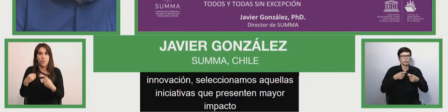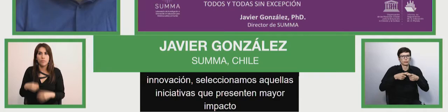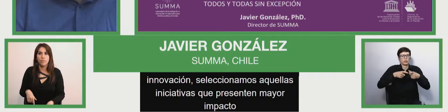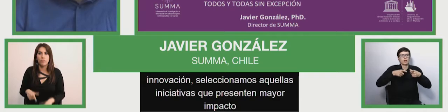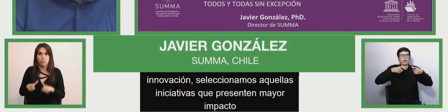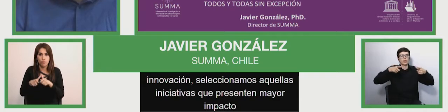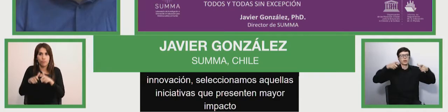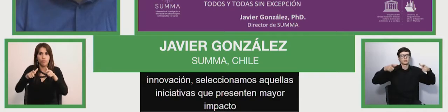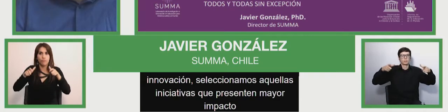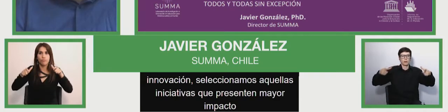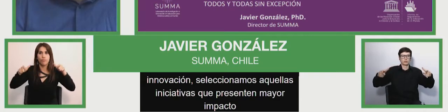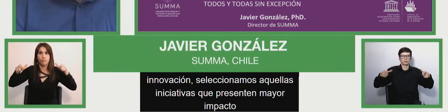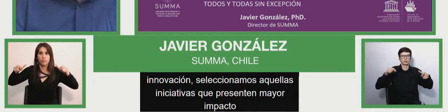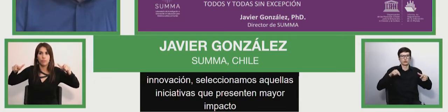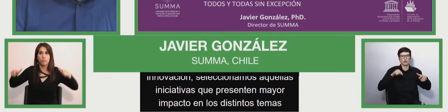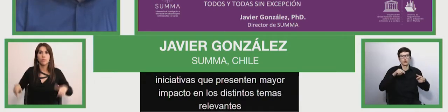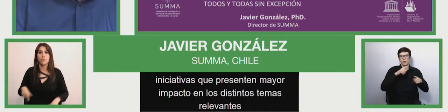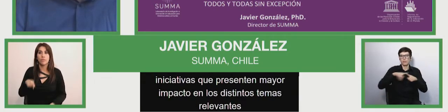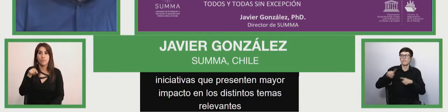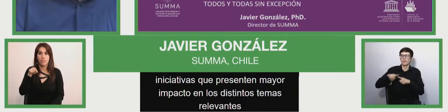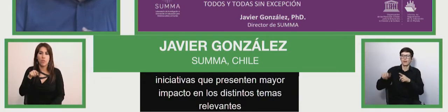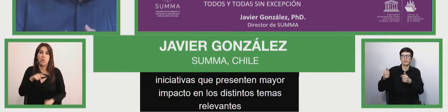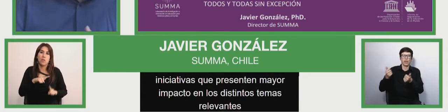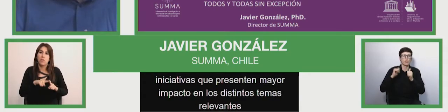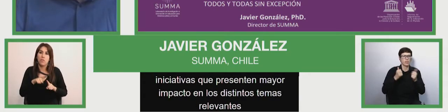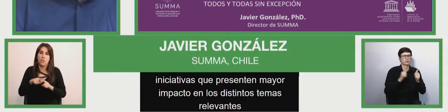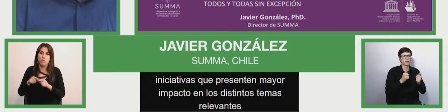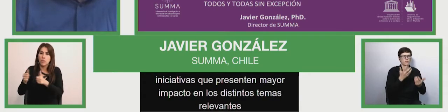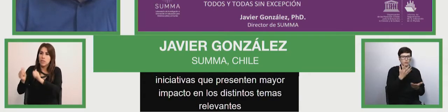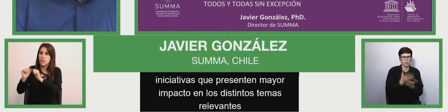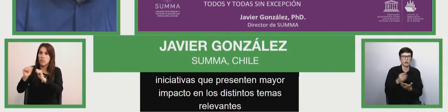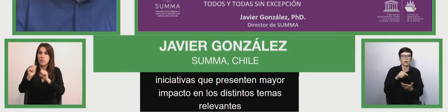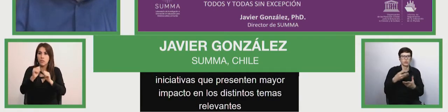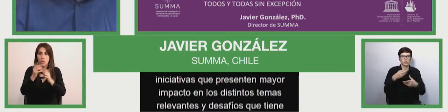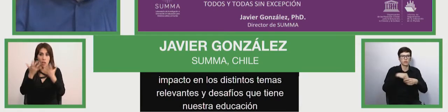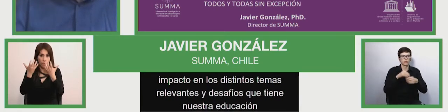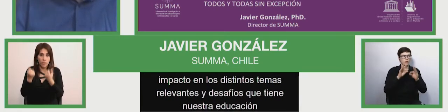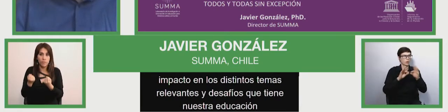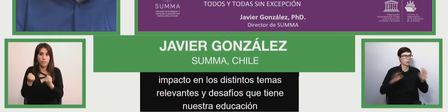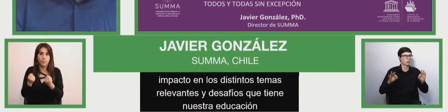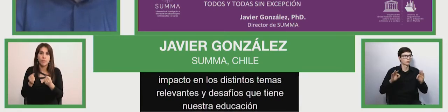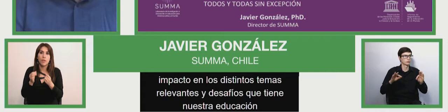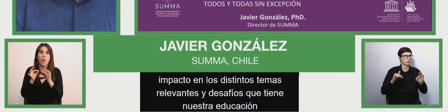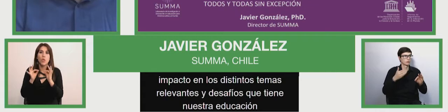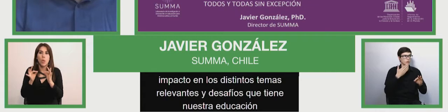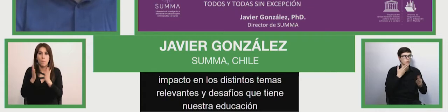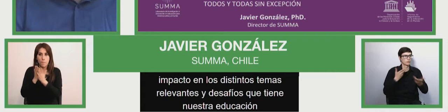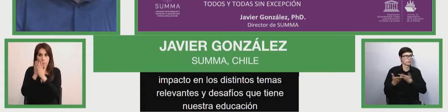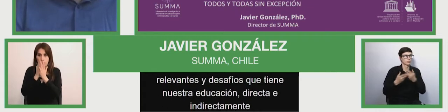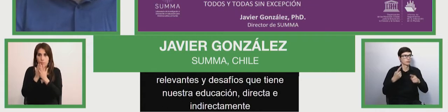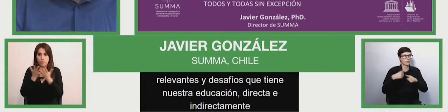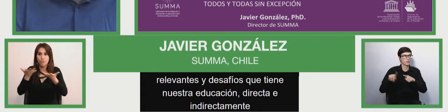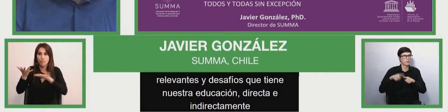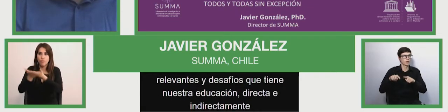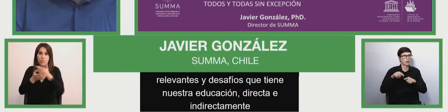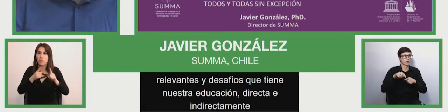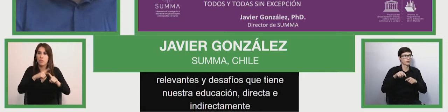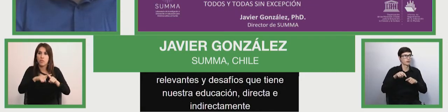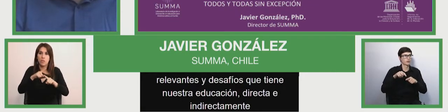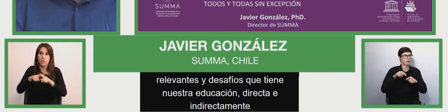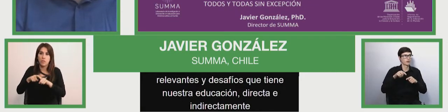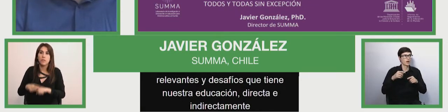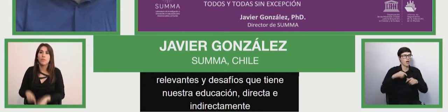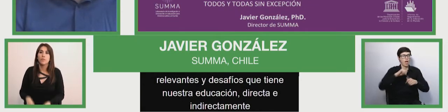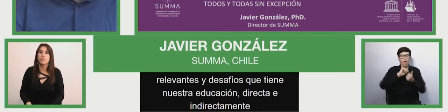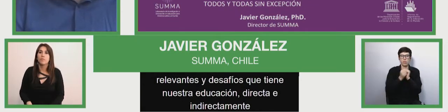issues, challenges that our education has, directly or indirectly with different partners, we adapt